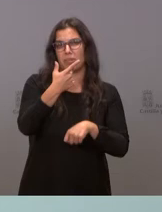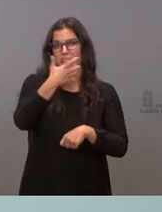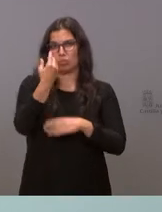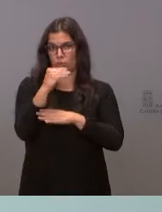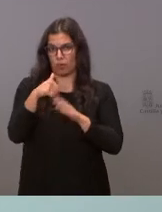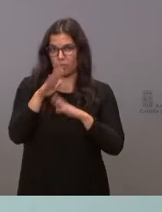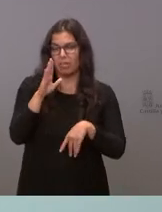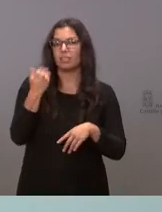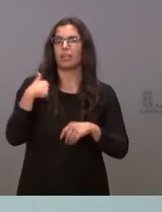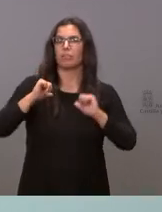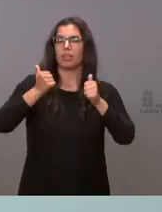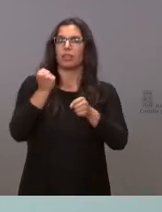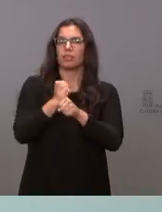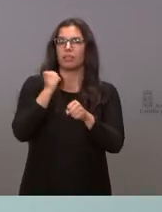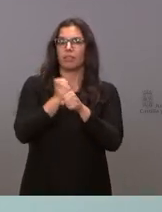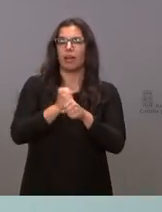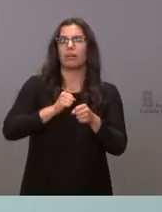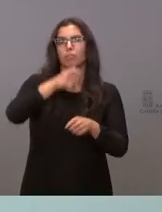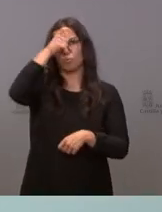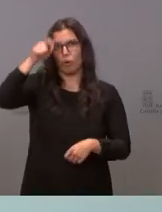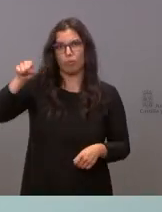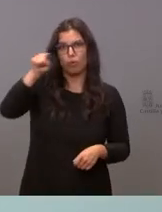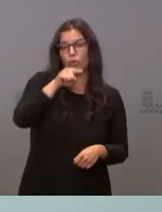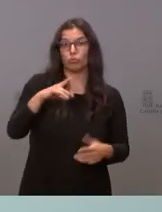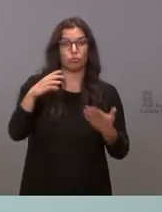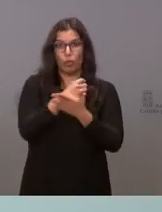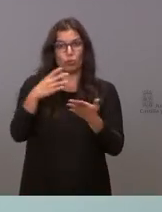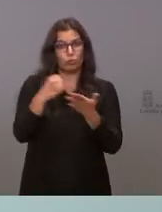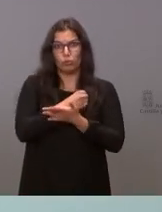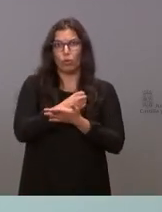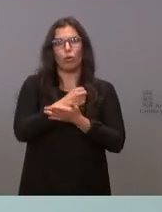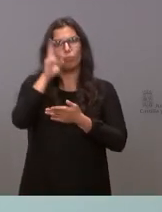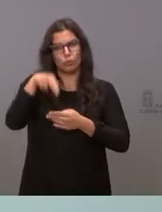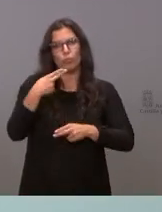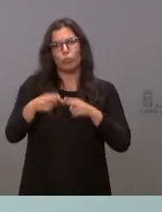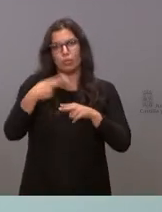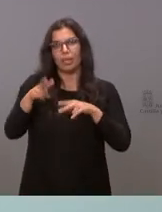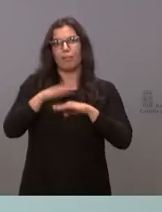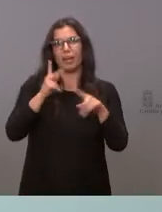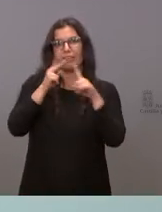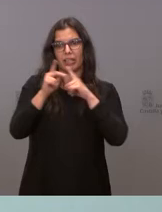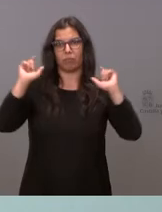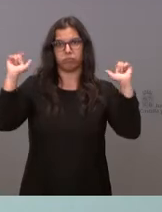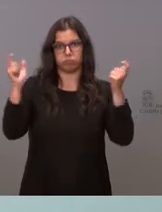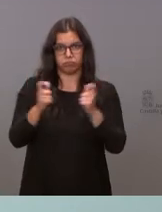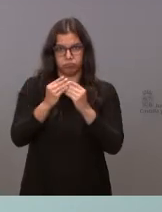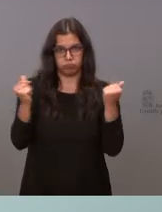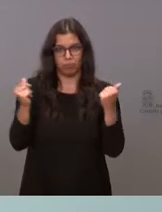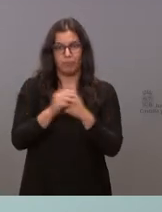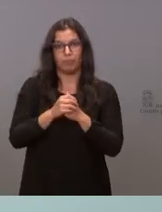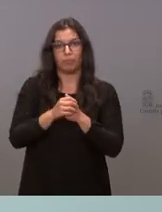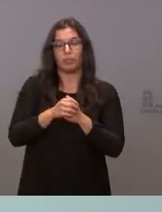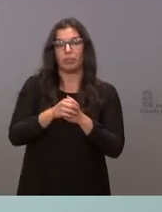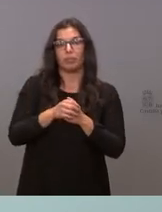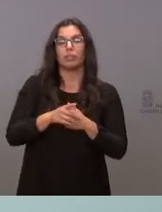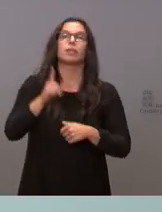incorporados al entorno rural, todo eso es política de lucha contra la despoblación y además es política